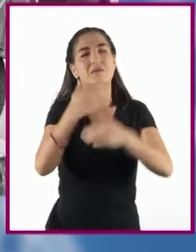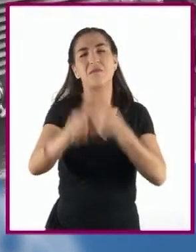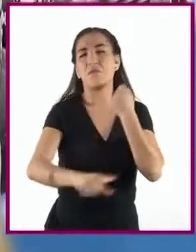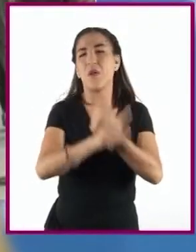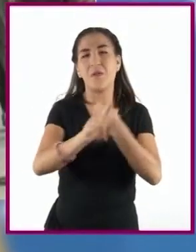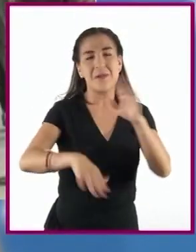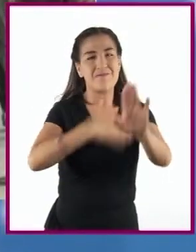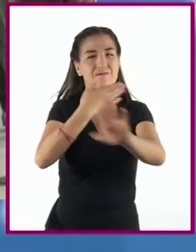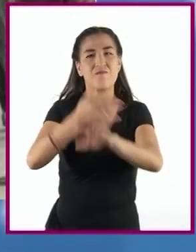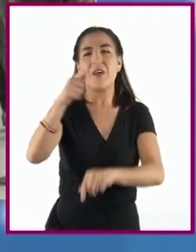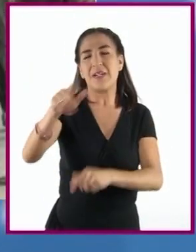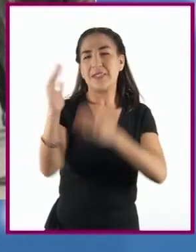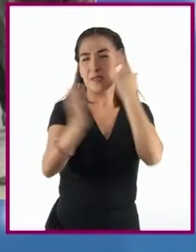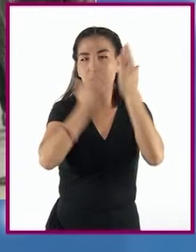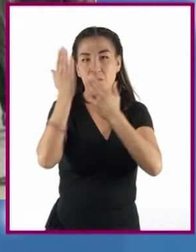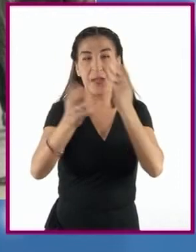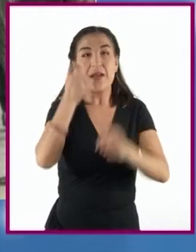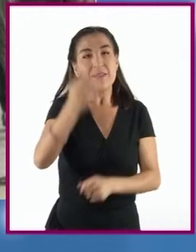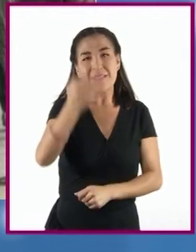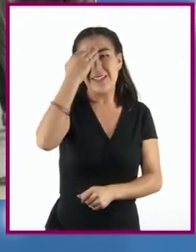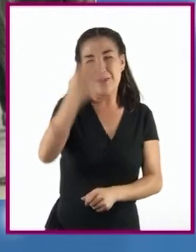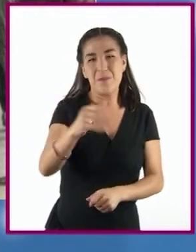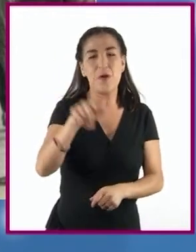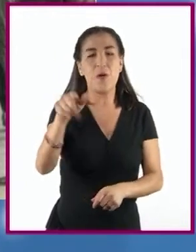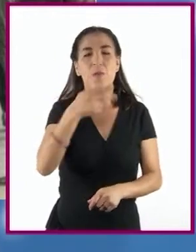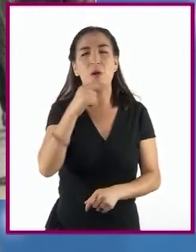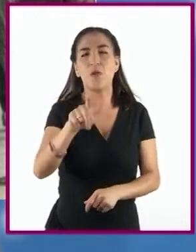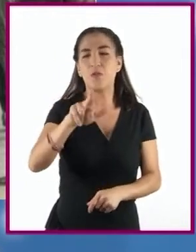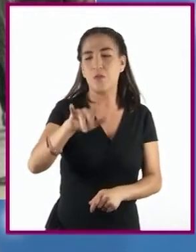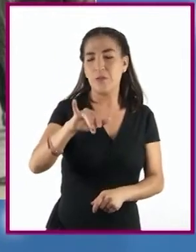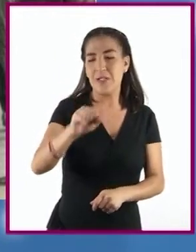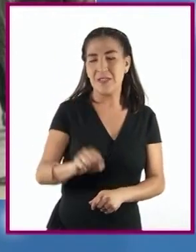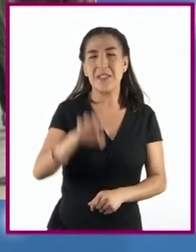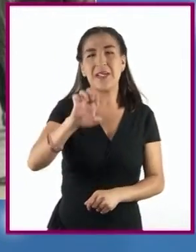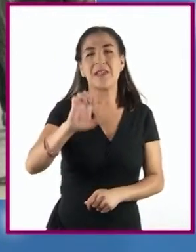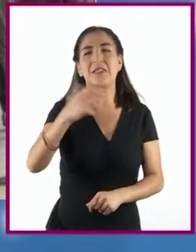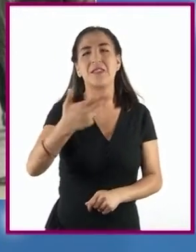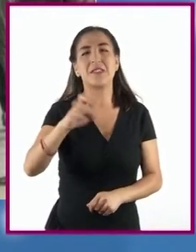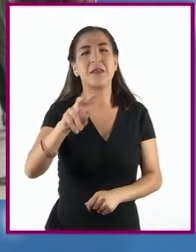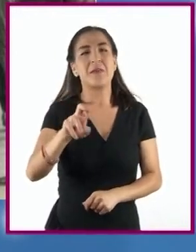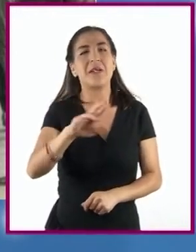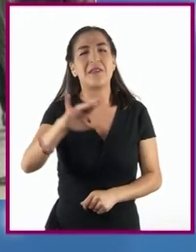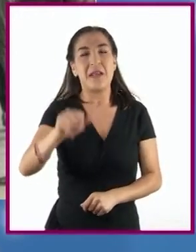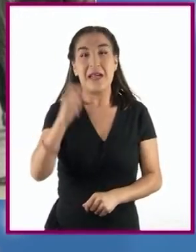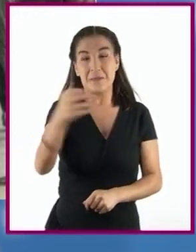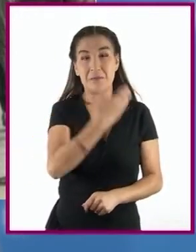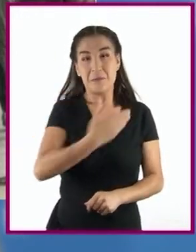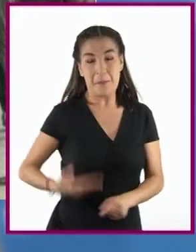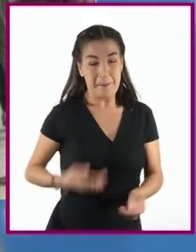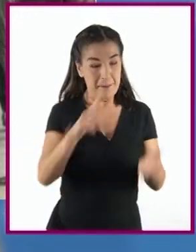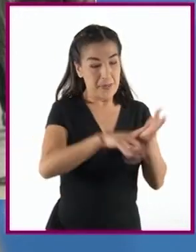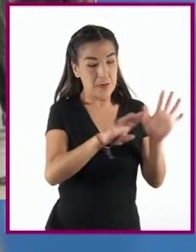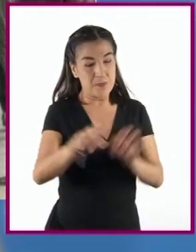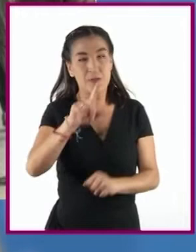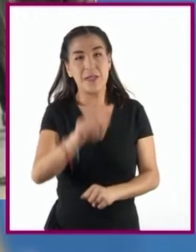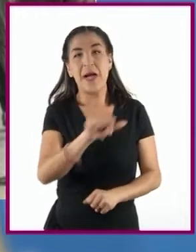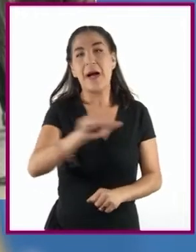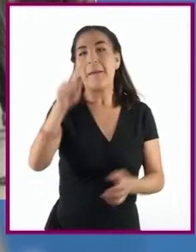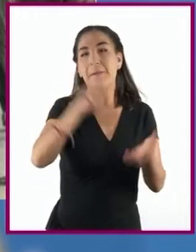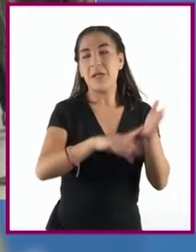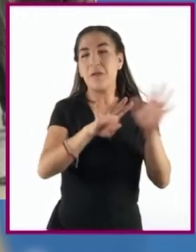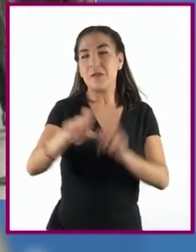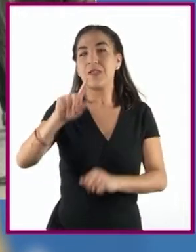estudiantes. Durante el gobierno de Luis Echeverría Álvarez, presidente de 1970 a 1976,